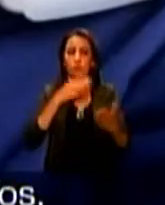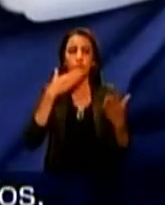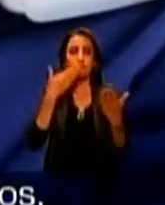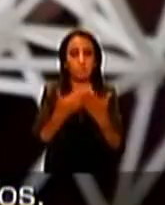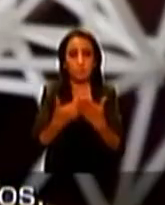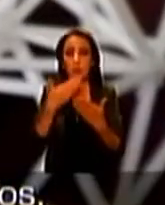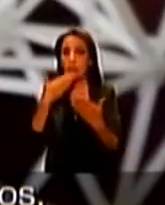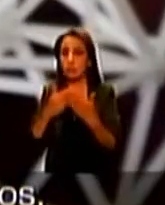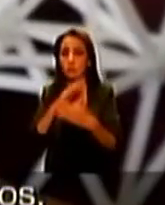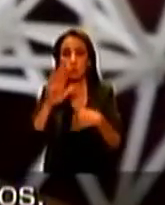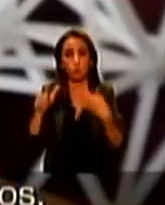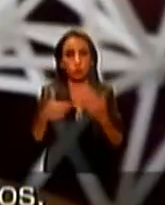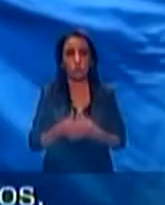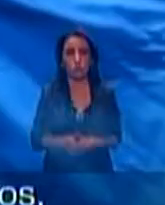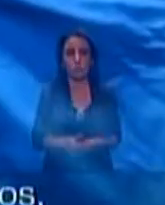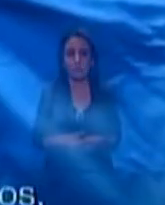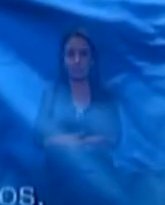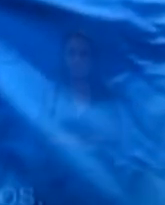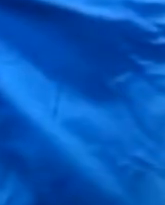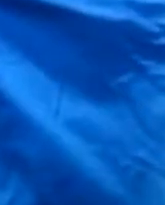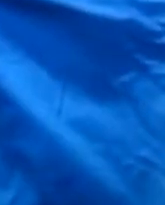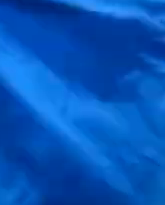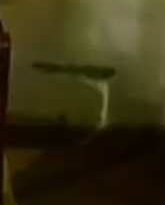agradecidos. Ha sido una reunión estadounidense.